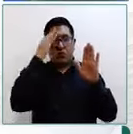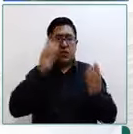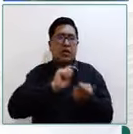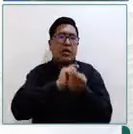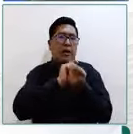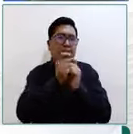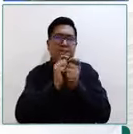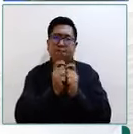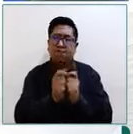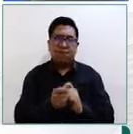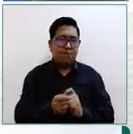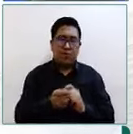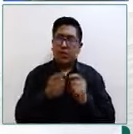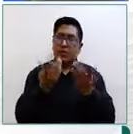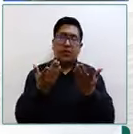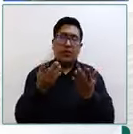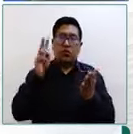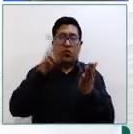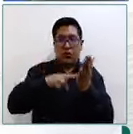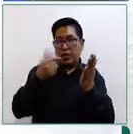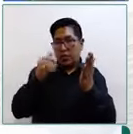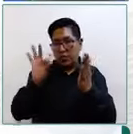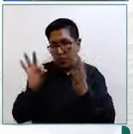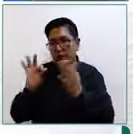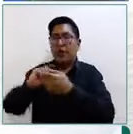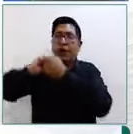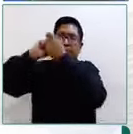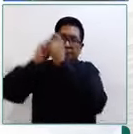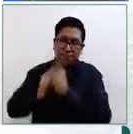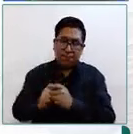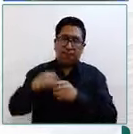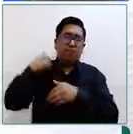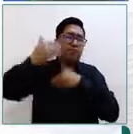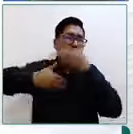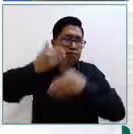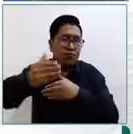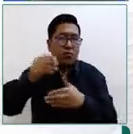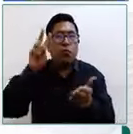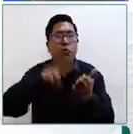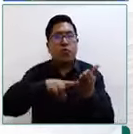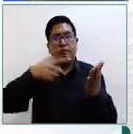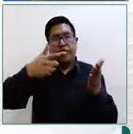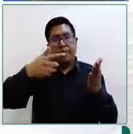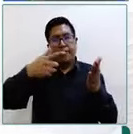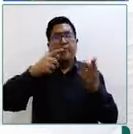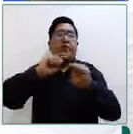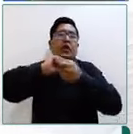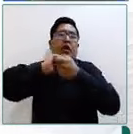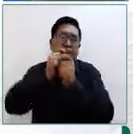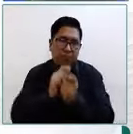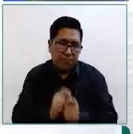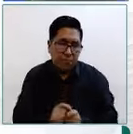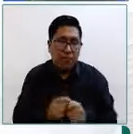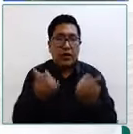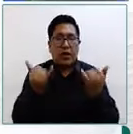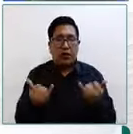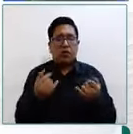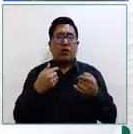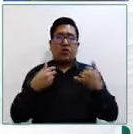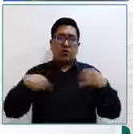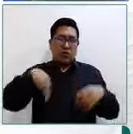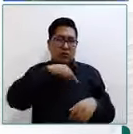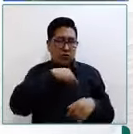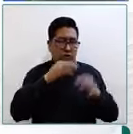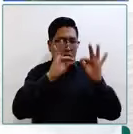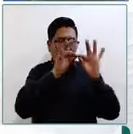modificaciones, en el 2021 nuevamente, y esto nos ha obligado a poder reajustar nuestras rutas, y actualmente ya tenemos unas